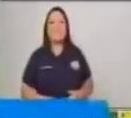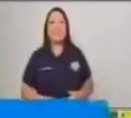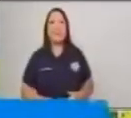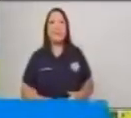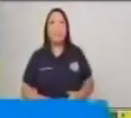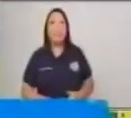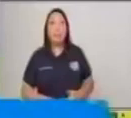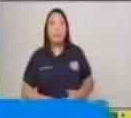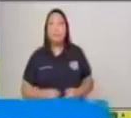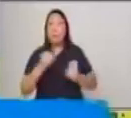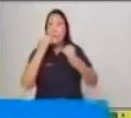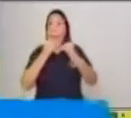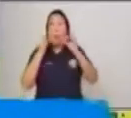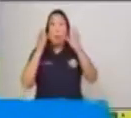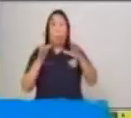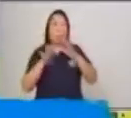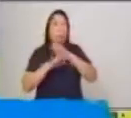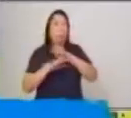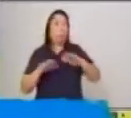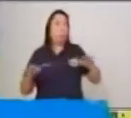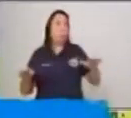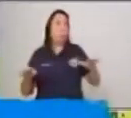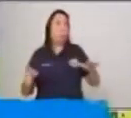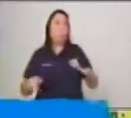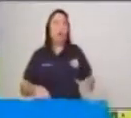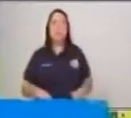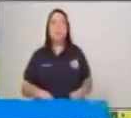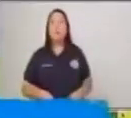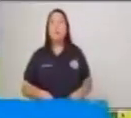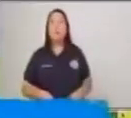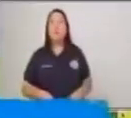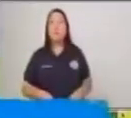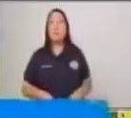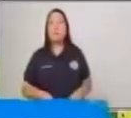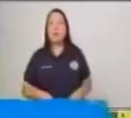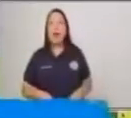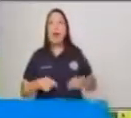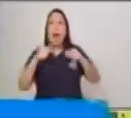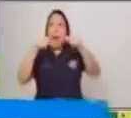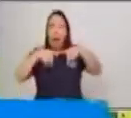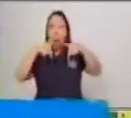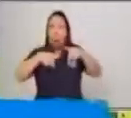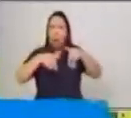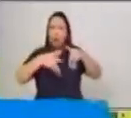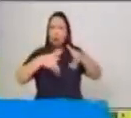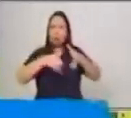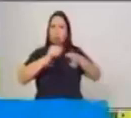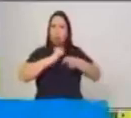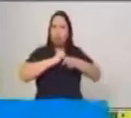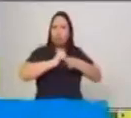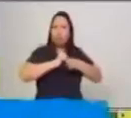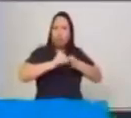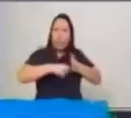Entonces, para concluir con la clase, vamos a hacer una retroalimentación de lo que vimos.